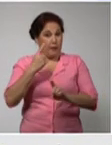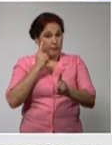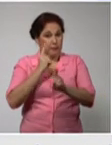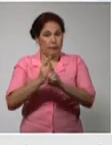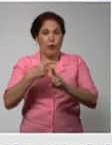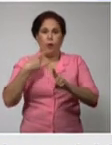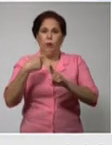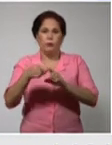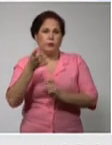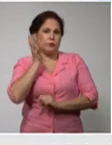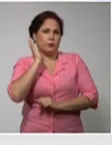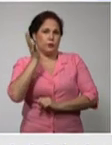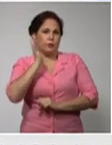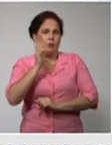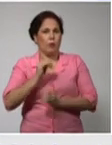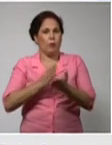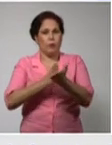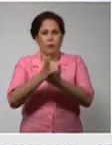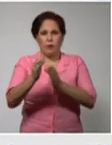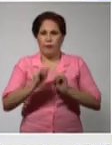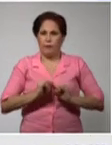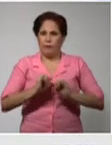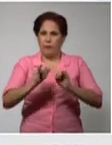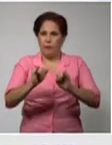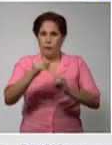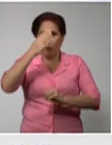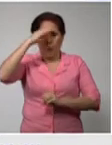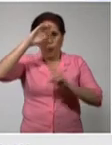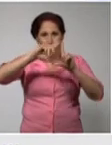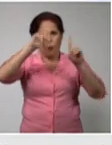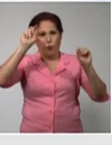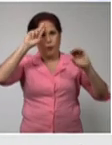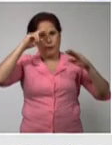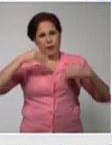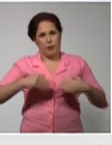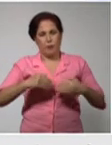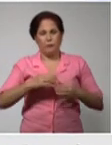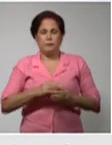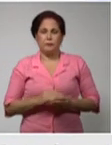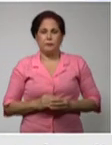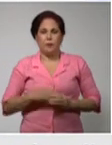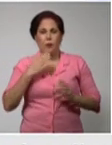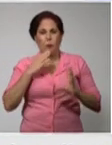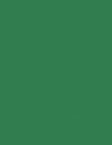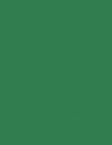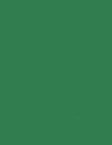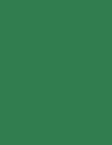conferencia de prensa para seguirle contando lo que hace Cuba por la salud de su población muy buenos días